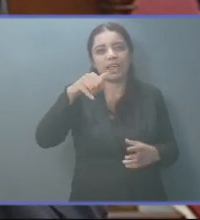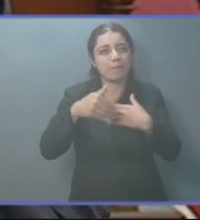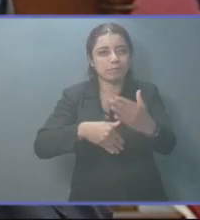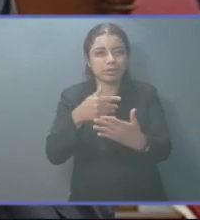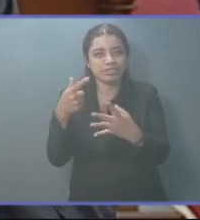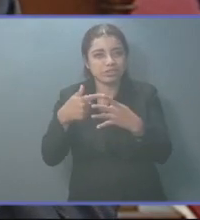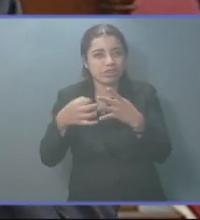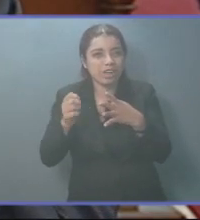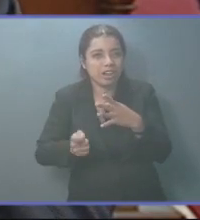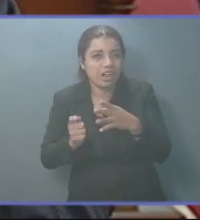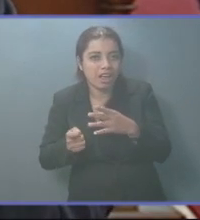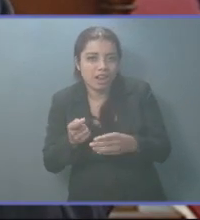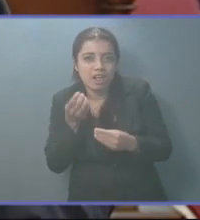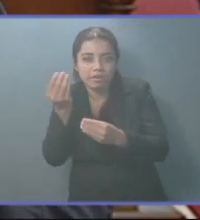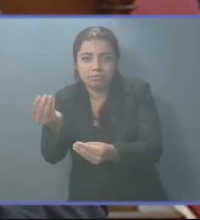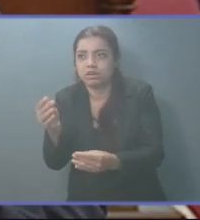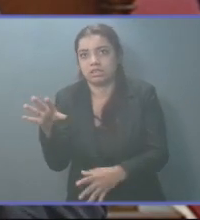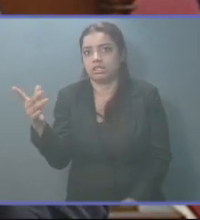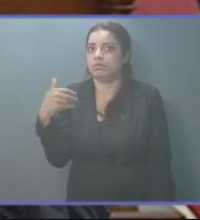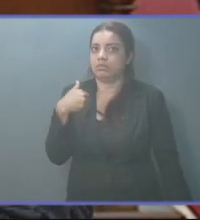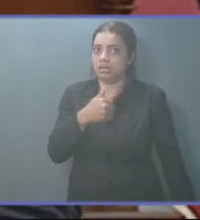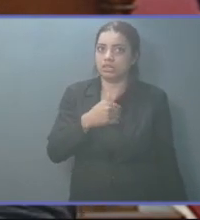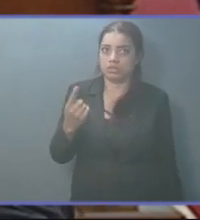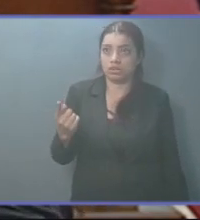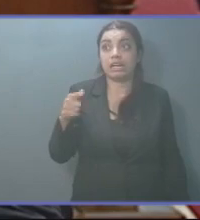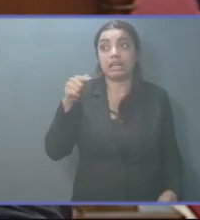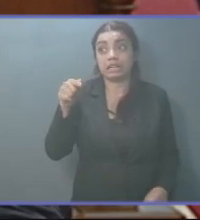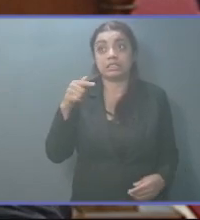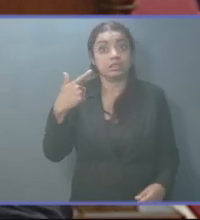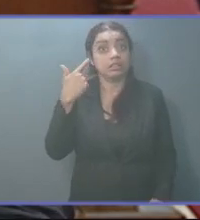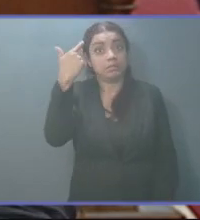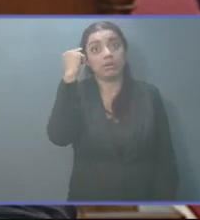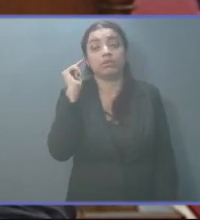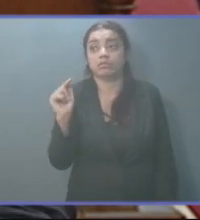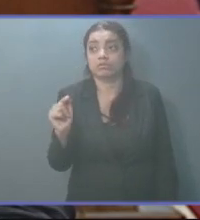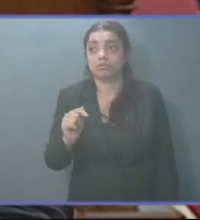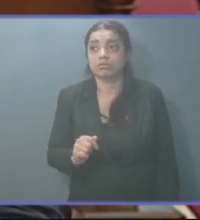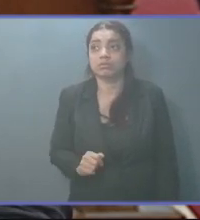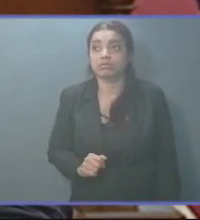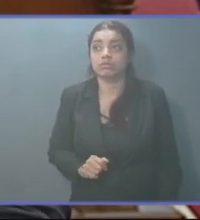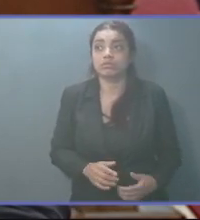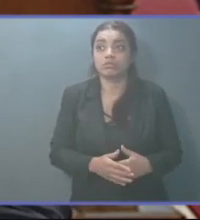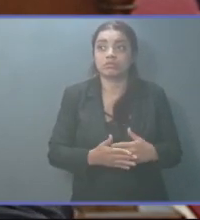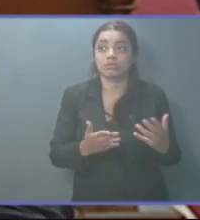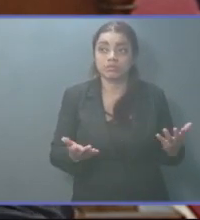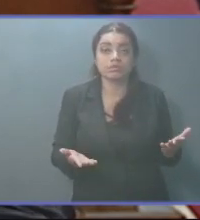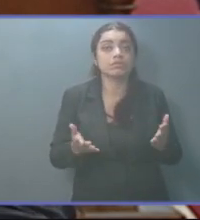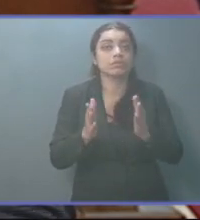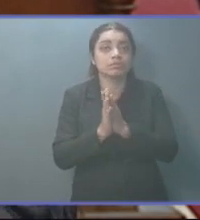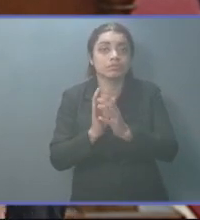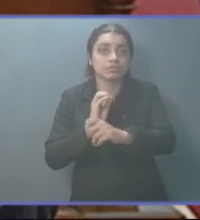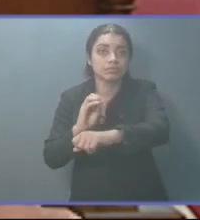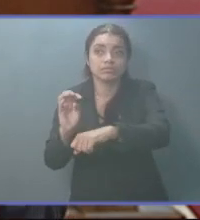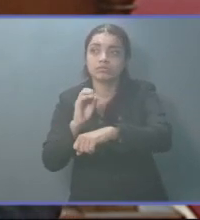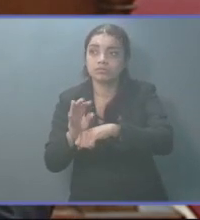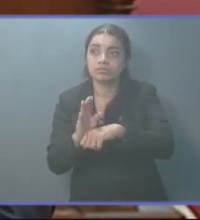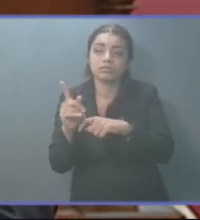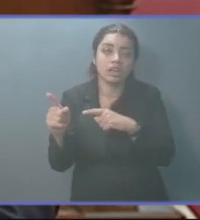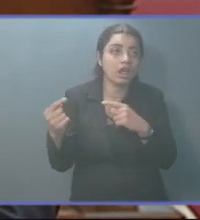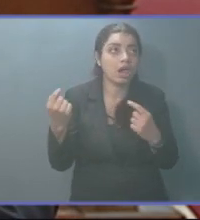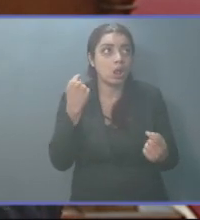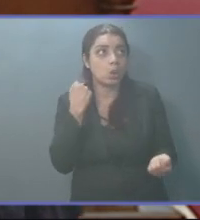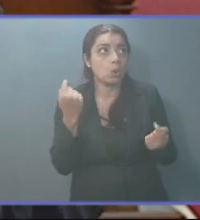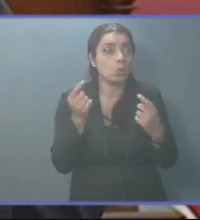que estoy solicitando expresamente, y esa es la consecuencia más grave. Yo le recomendaría que en las evasivas,